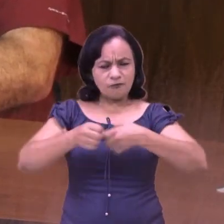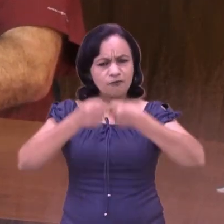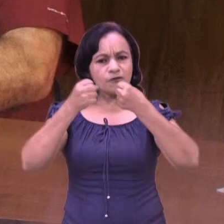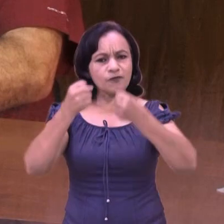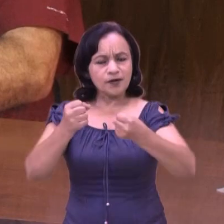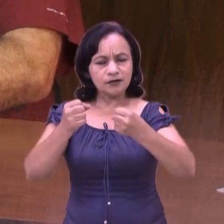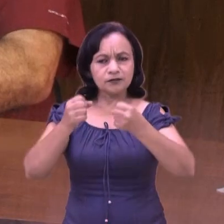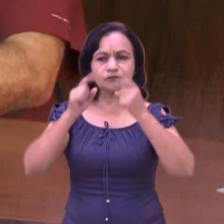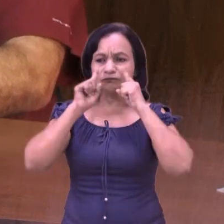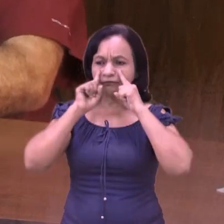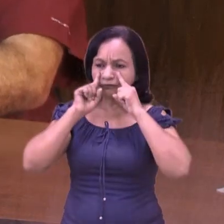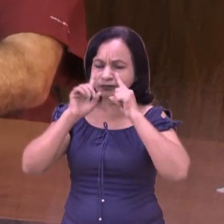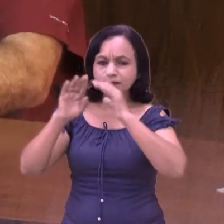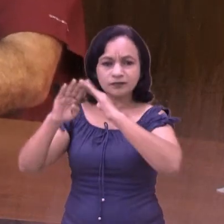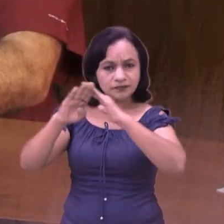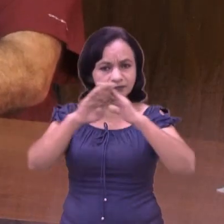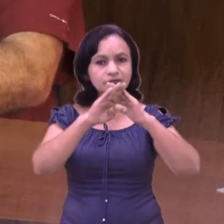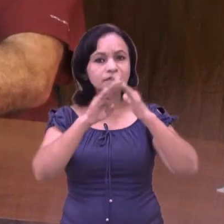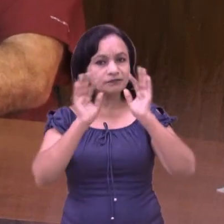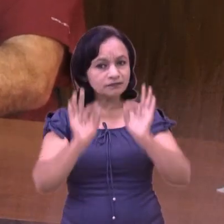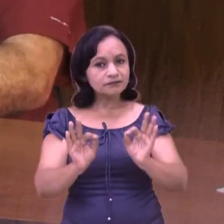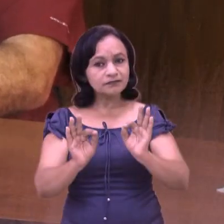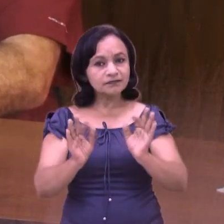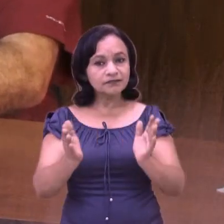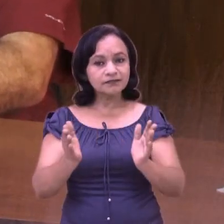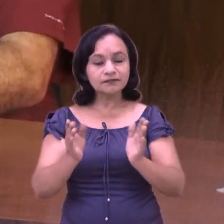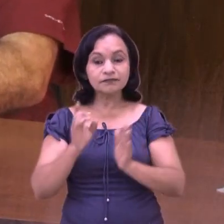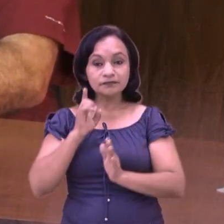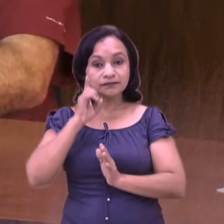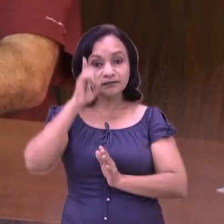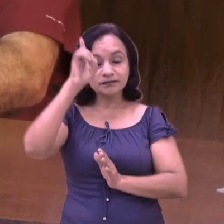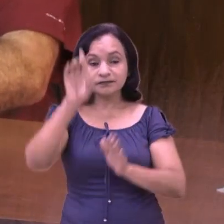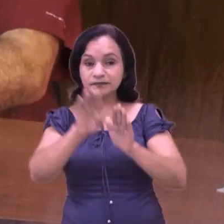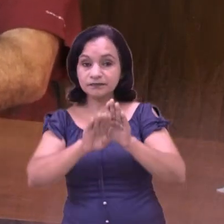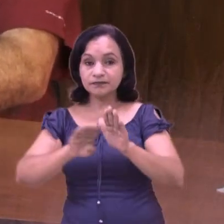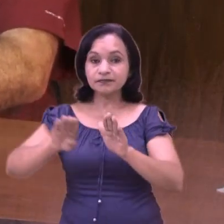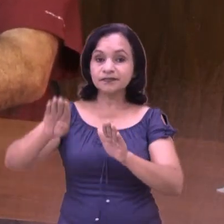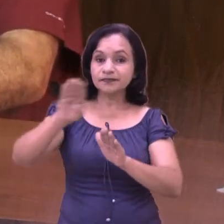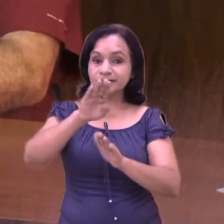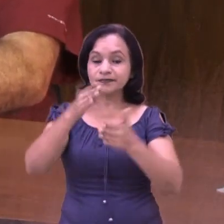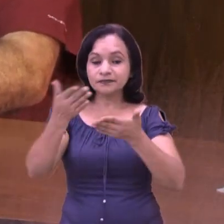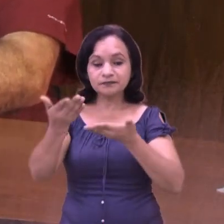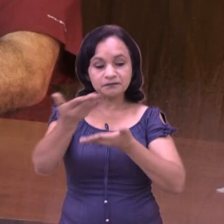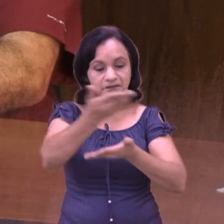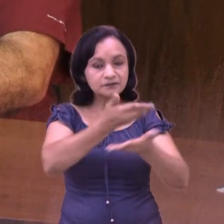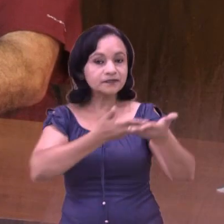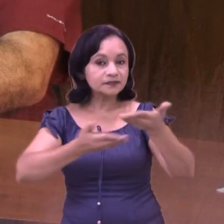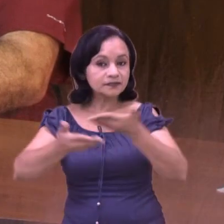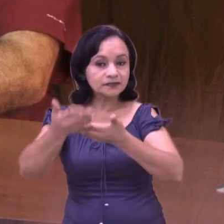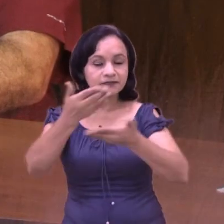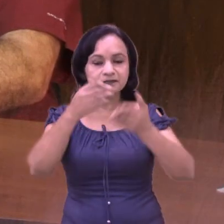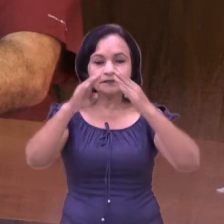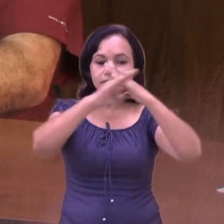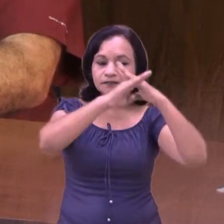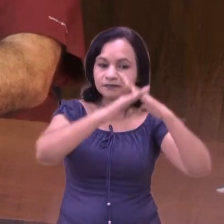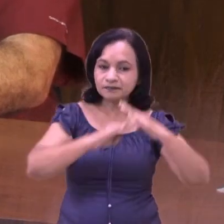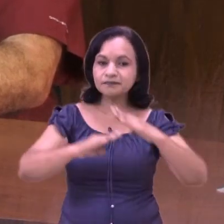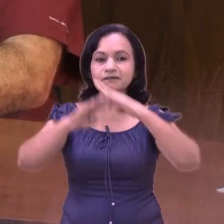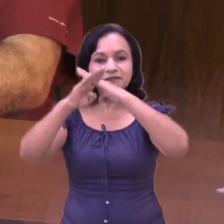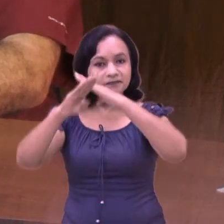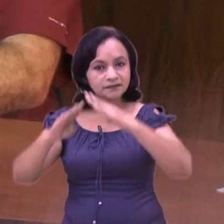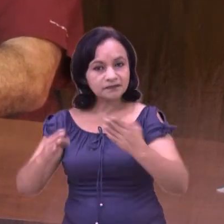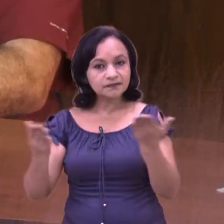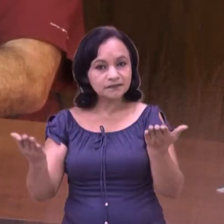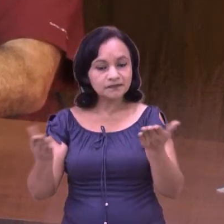Avanzando más en la convivencia en armonía, una Matagalpa preparada frente